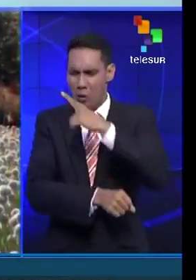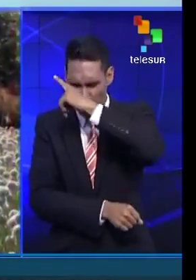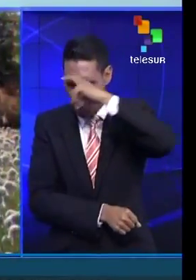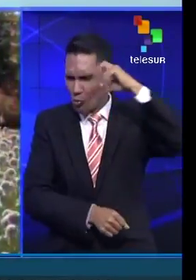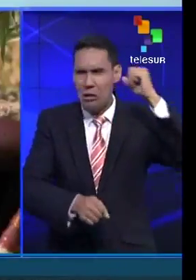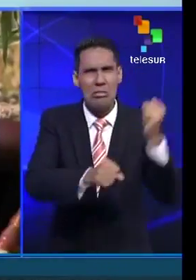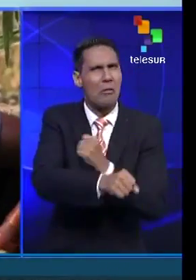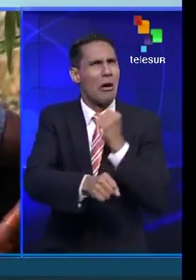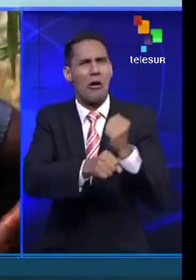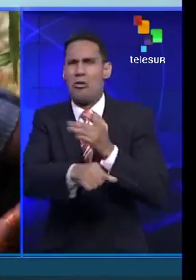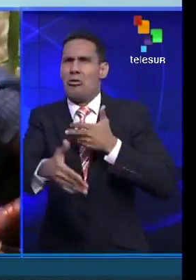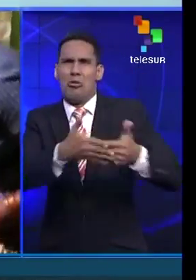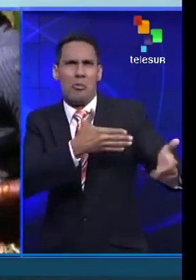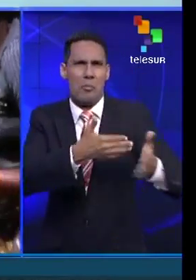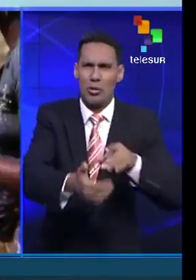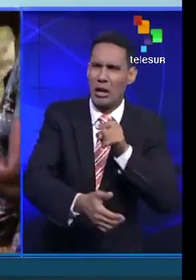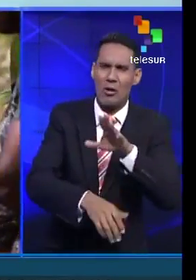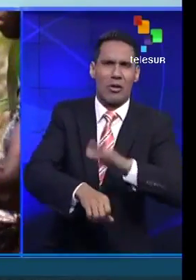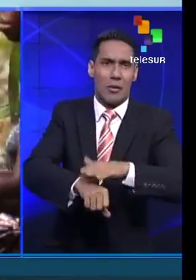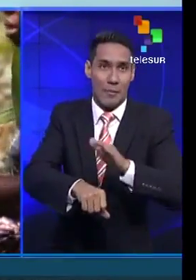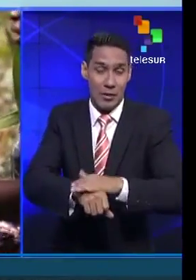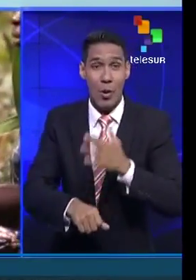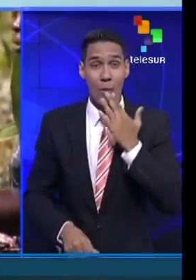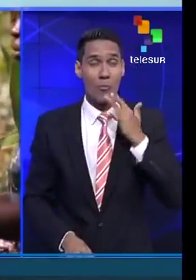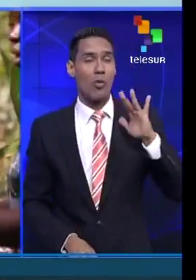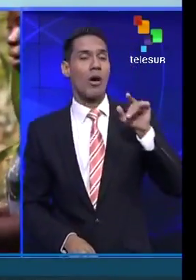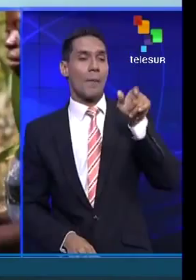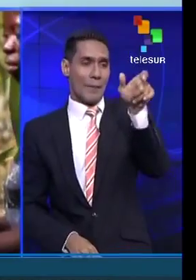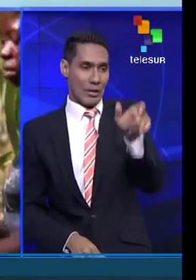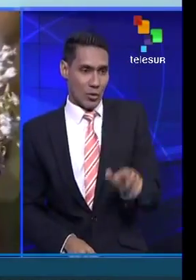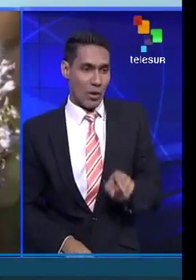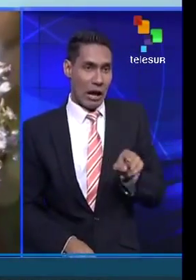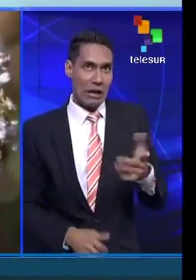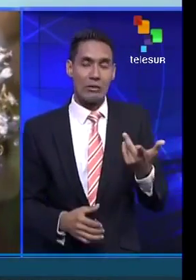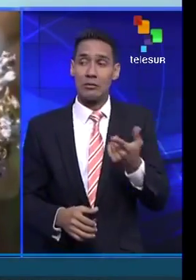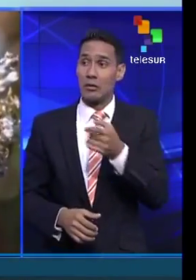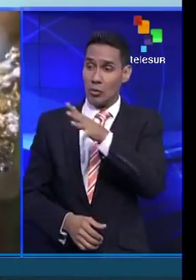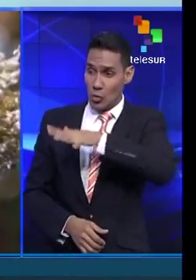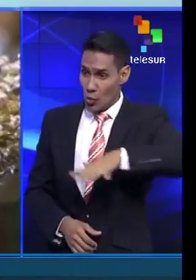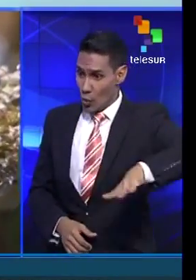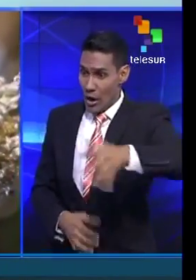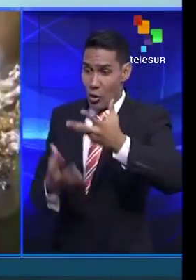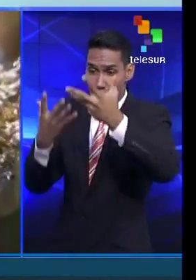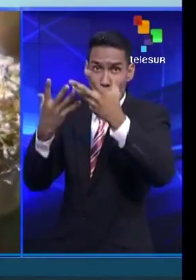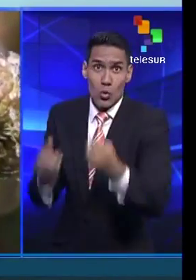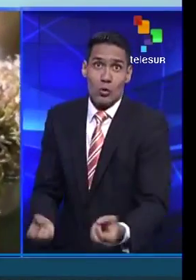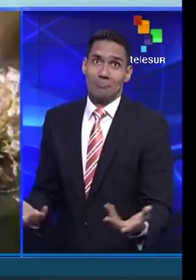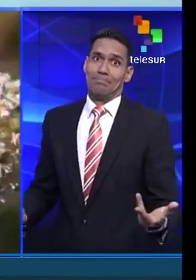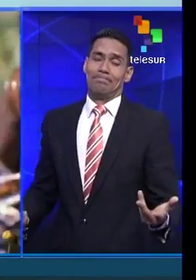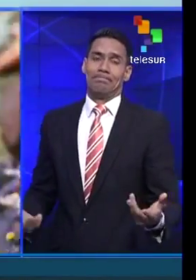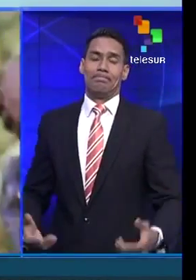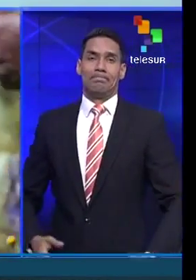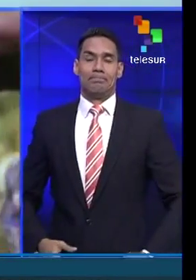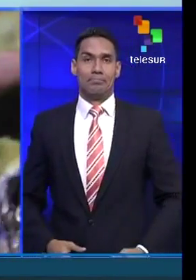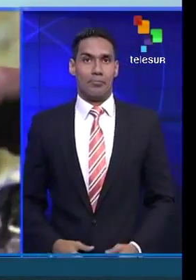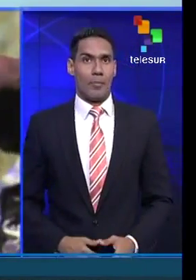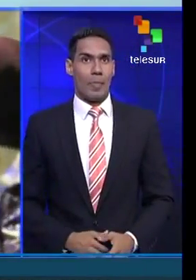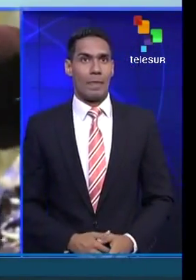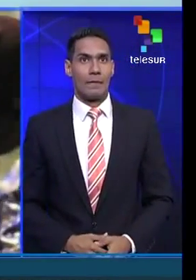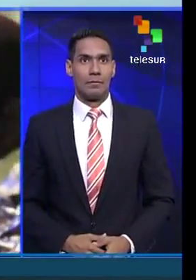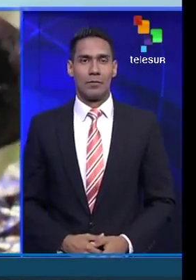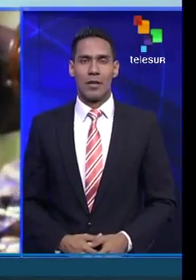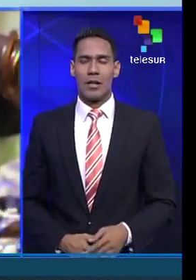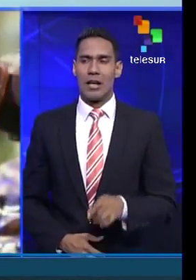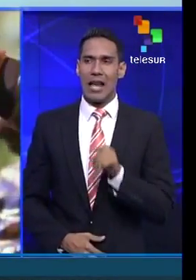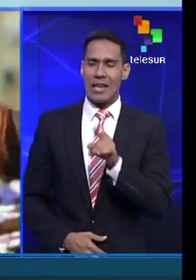pese a las desgracias que a veces ocurren... ...como a Argentina Antonio, que se le ha secado buena parte de sus semillas de cebolla. Está